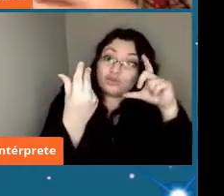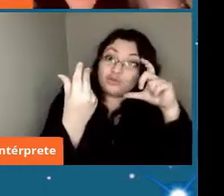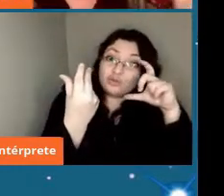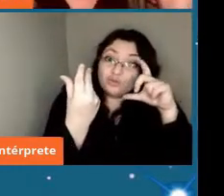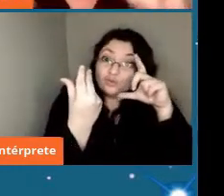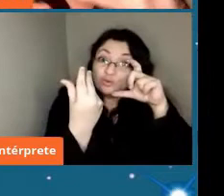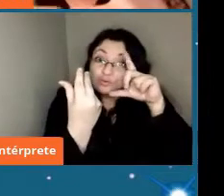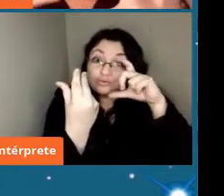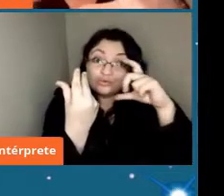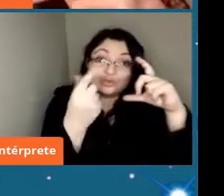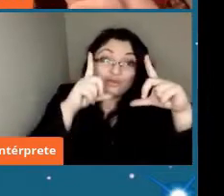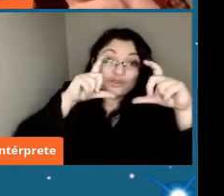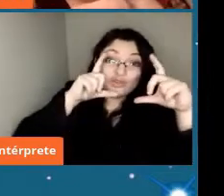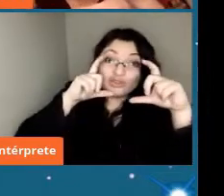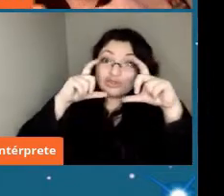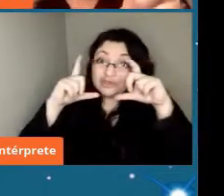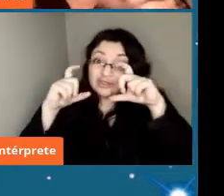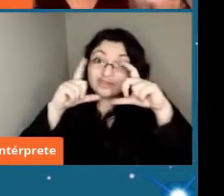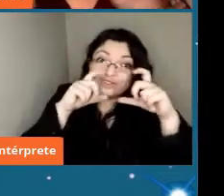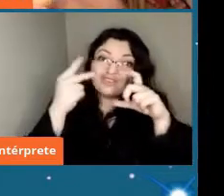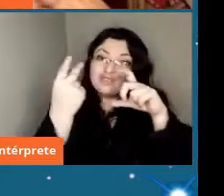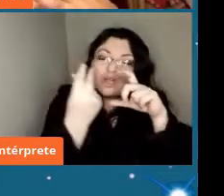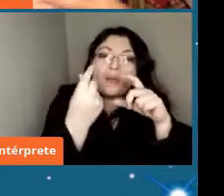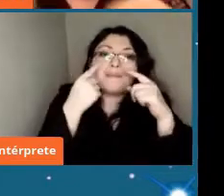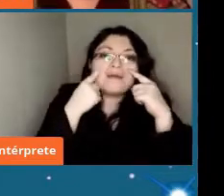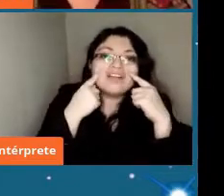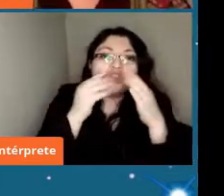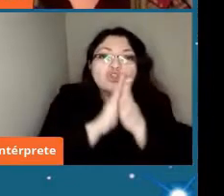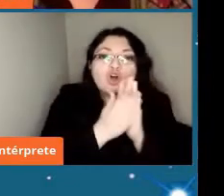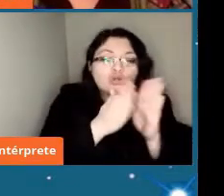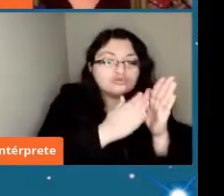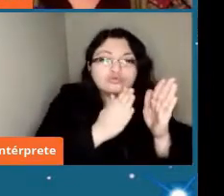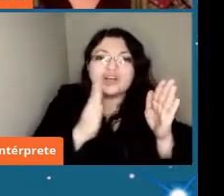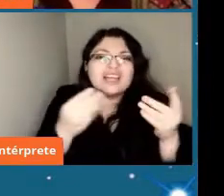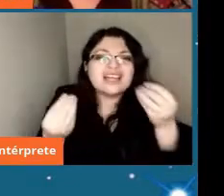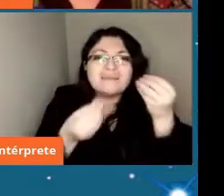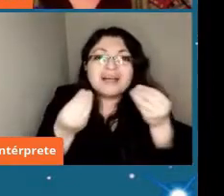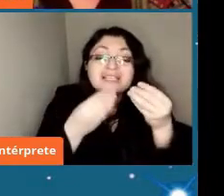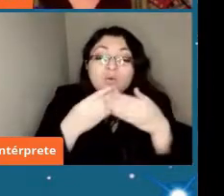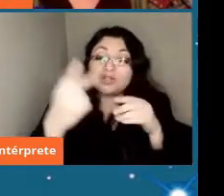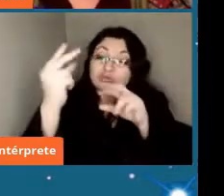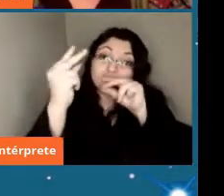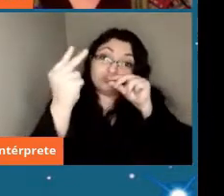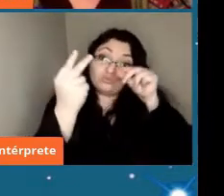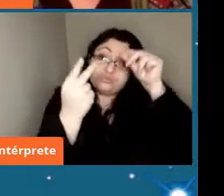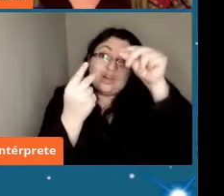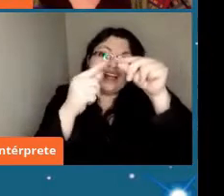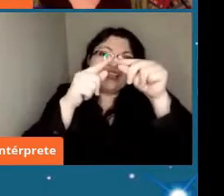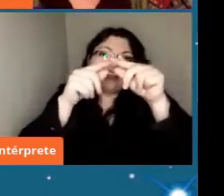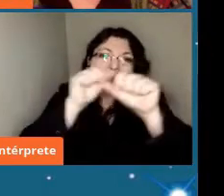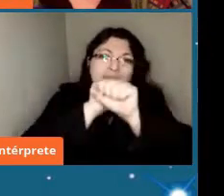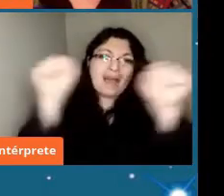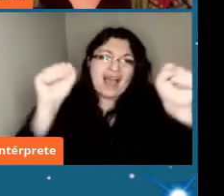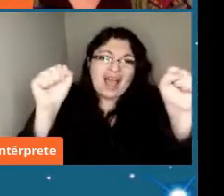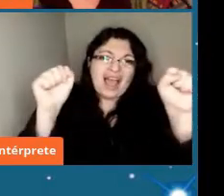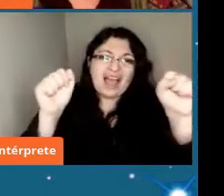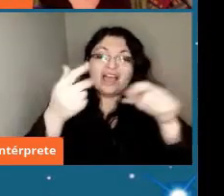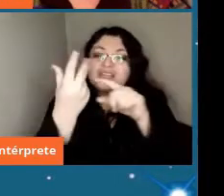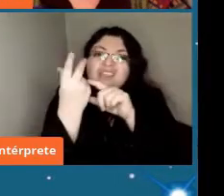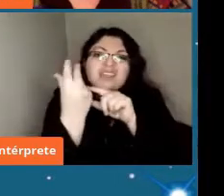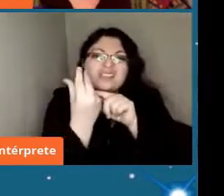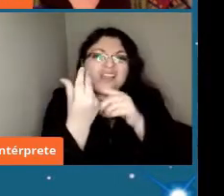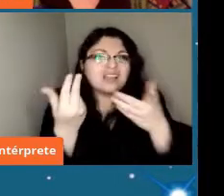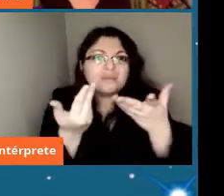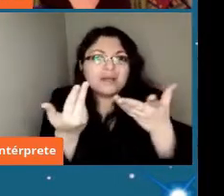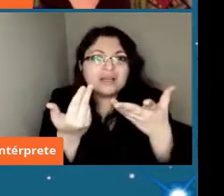tener la secuencia completa de lo que ocurra cuando sea bombardeado y cómo se va a comportar este asteroide cuando le